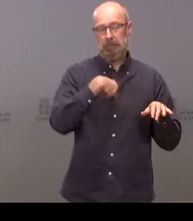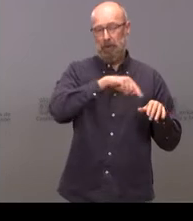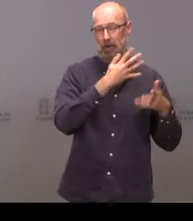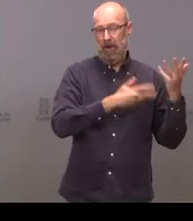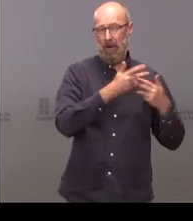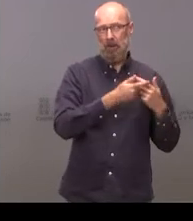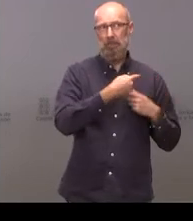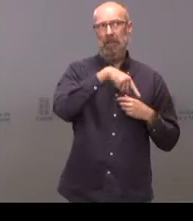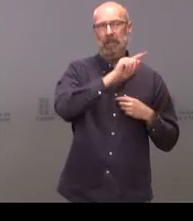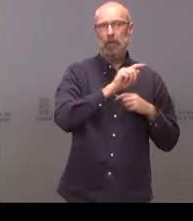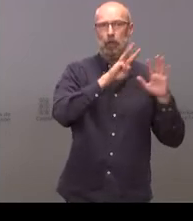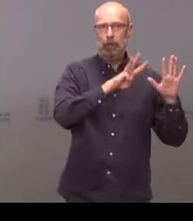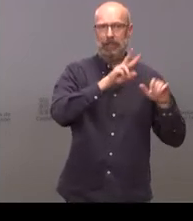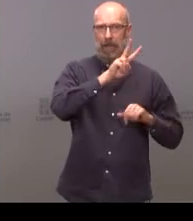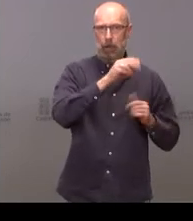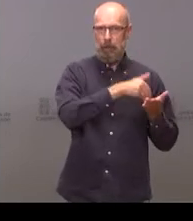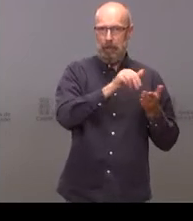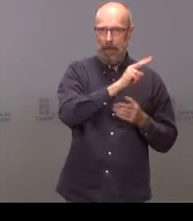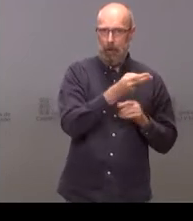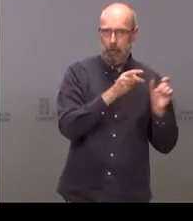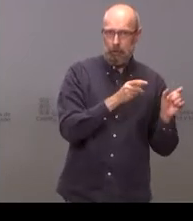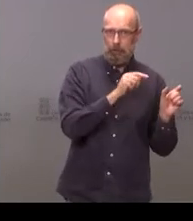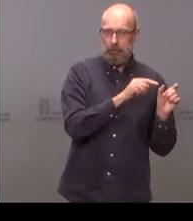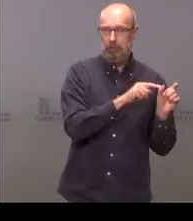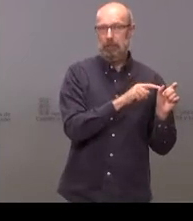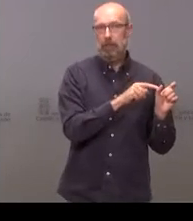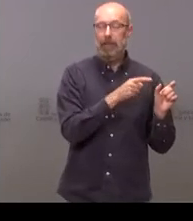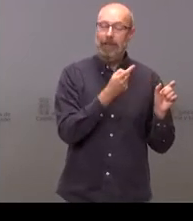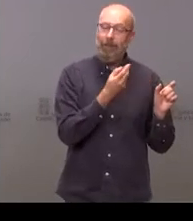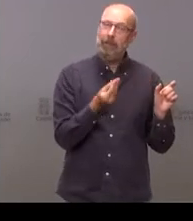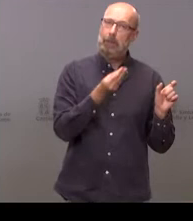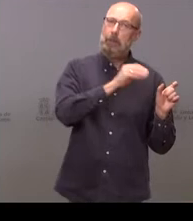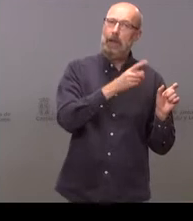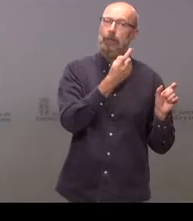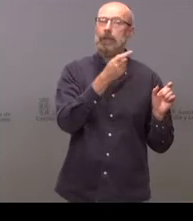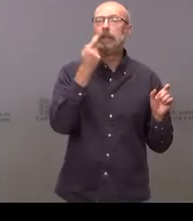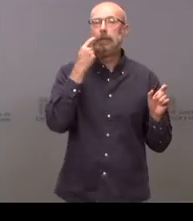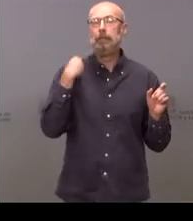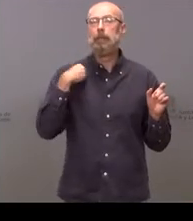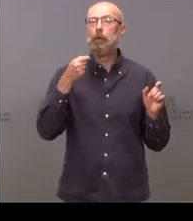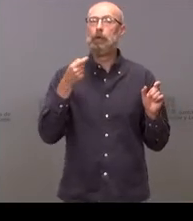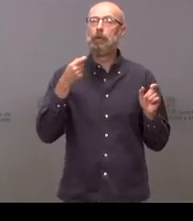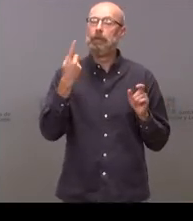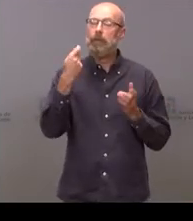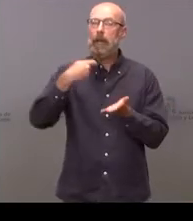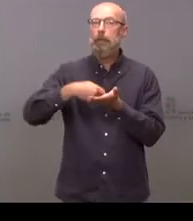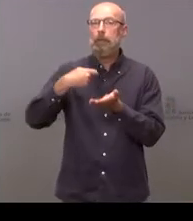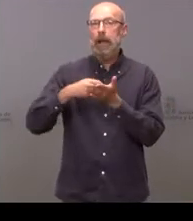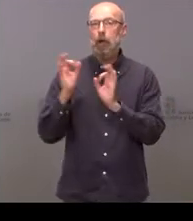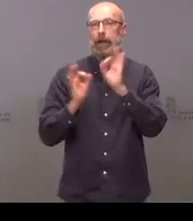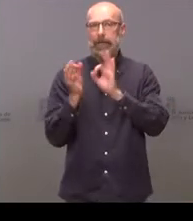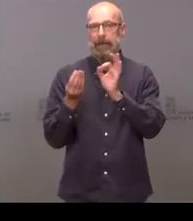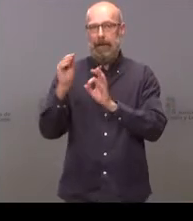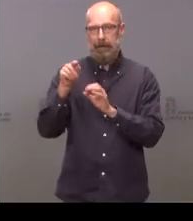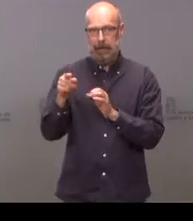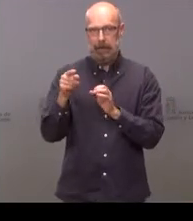182 millones de euros, a los cuales habría que incorporar las cantidades correspondientes al pago de los intereses que también nos han